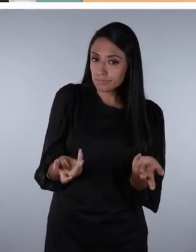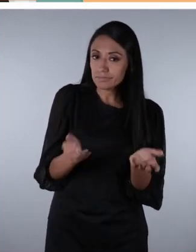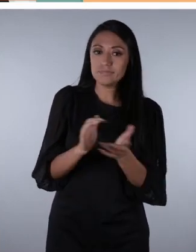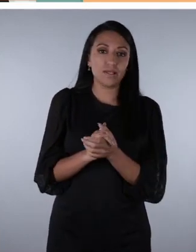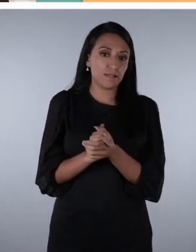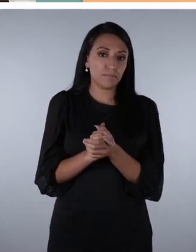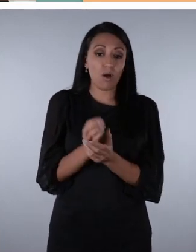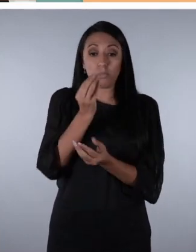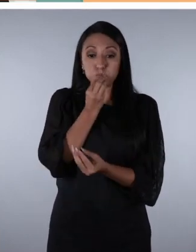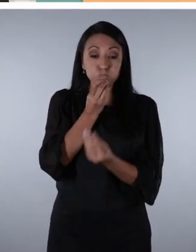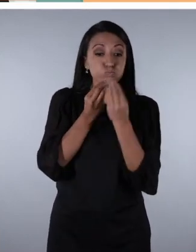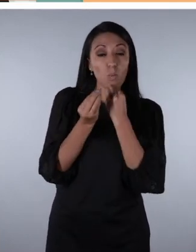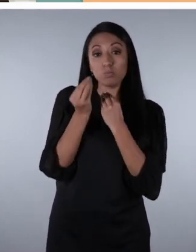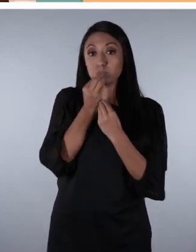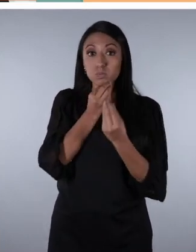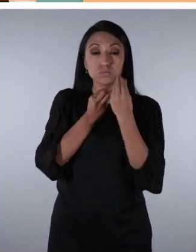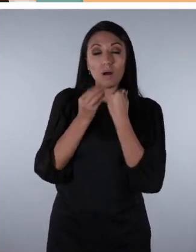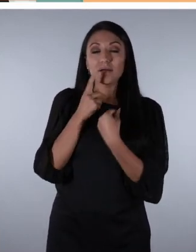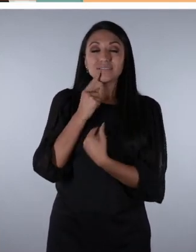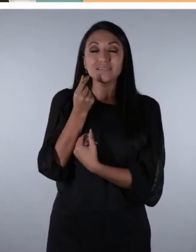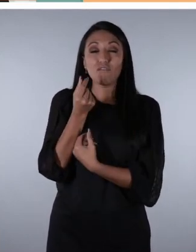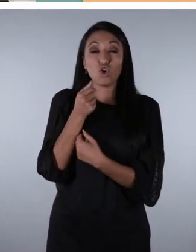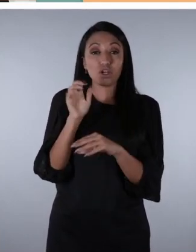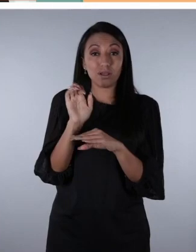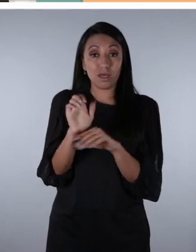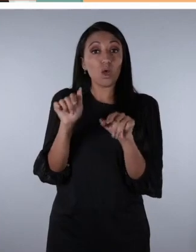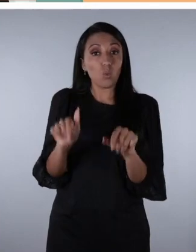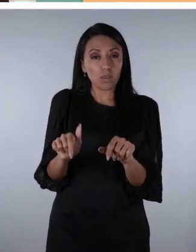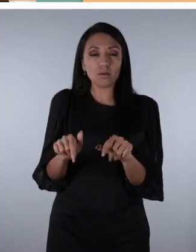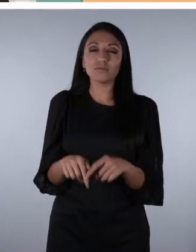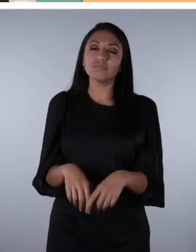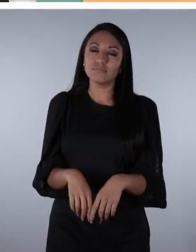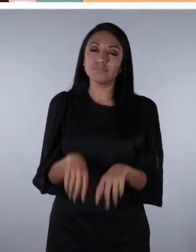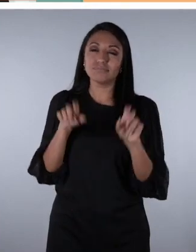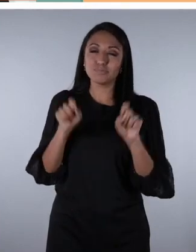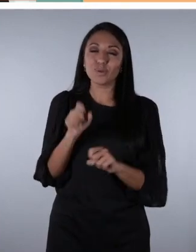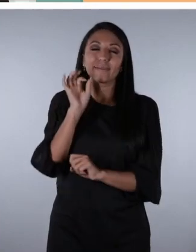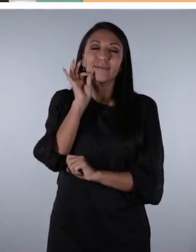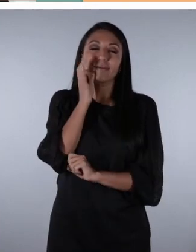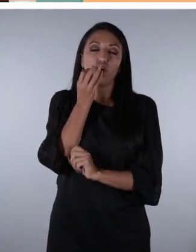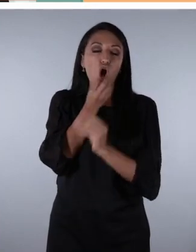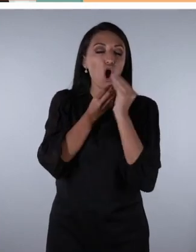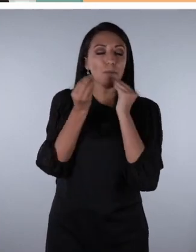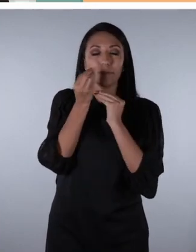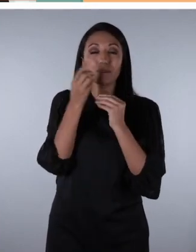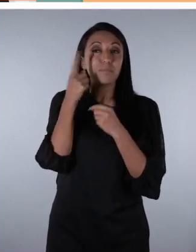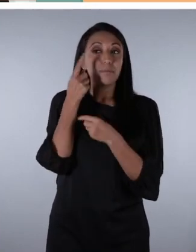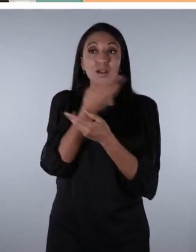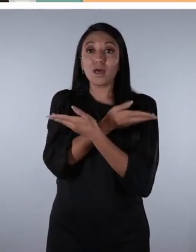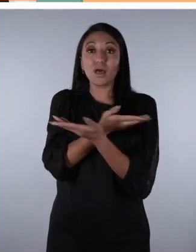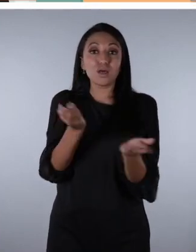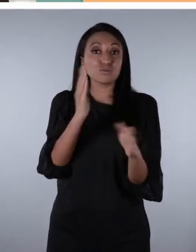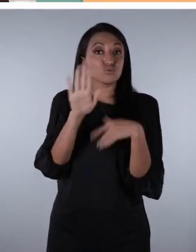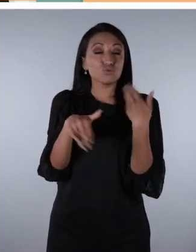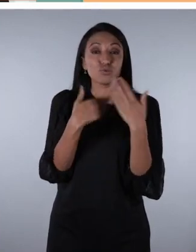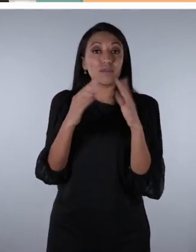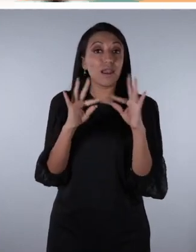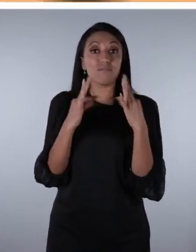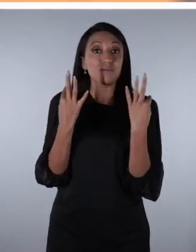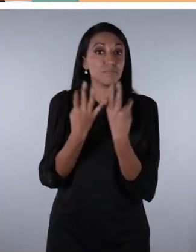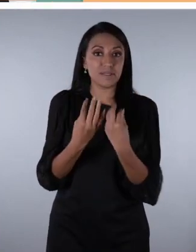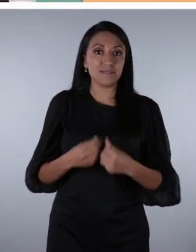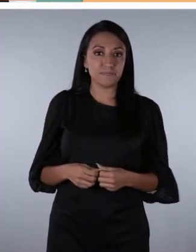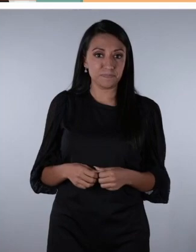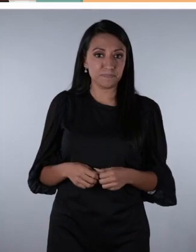la fabulosa gastronomía y la sazón ecuatoriana podemos hacer delicias culinarias para el gusto de toda la familia.